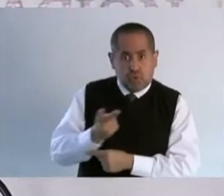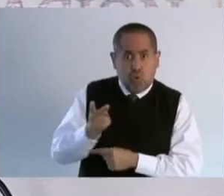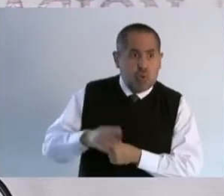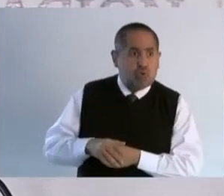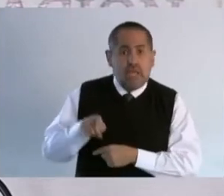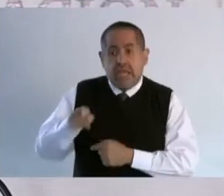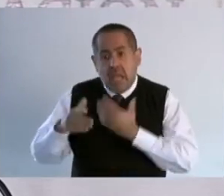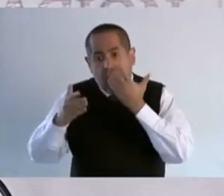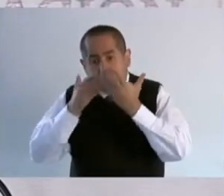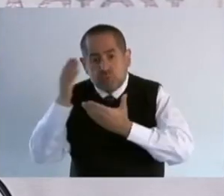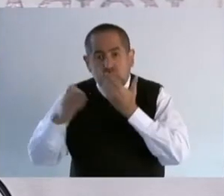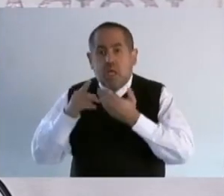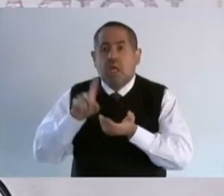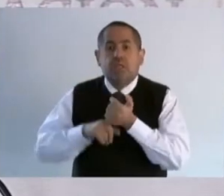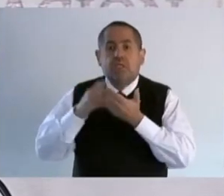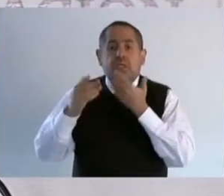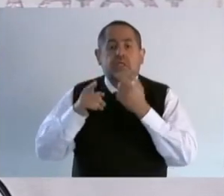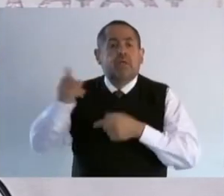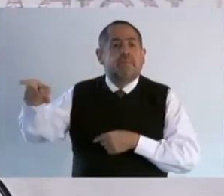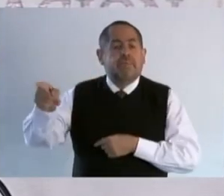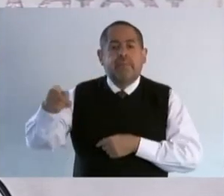egresada de Chapingo.